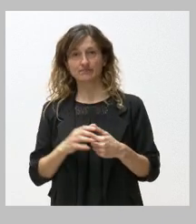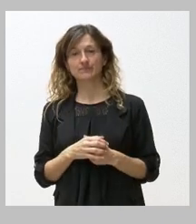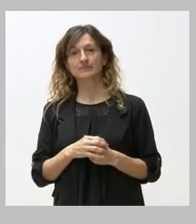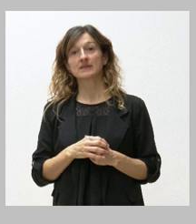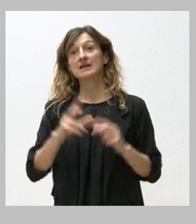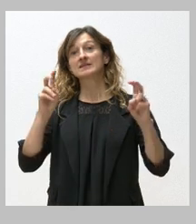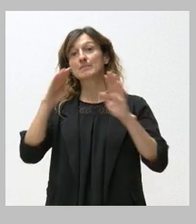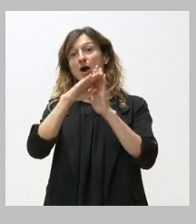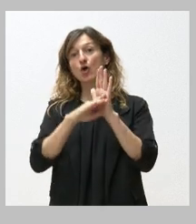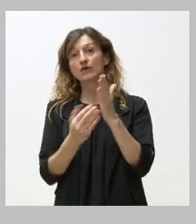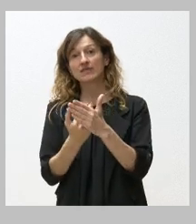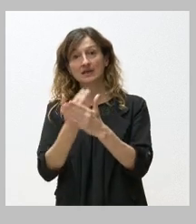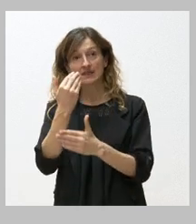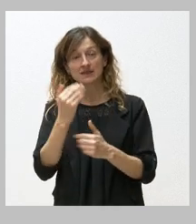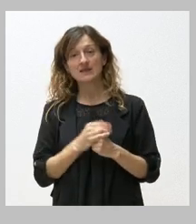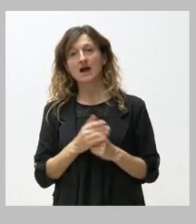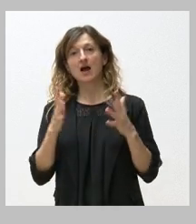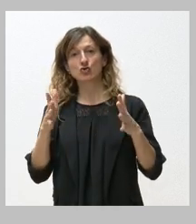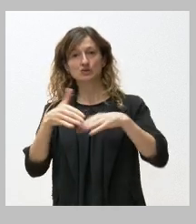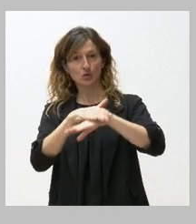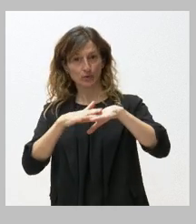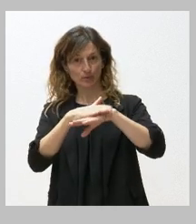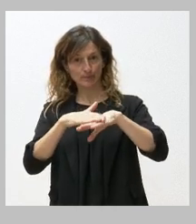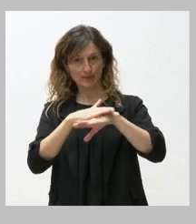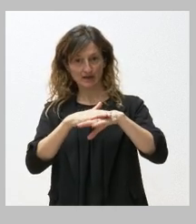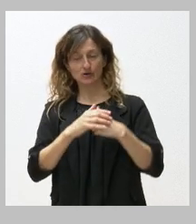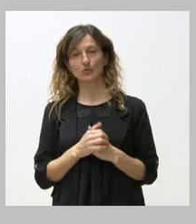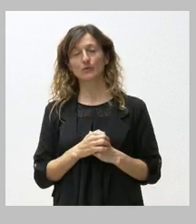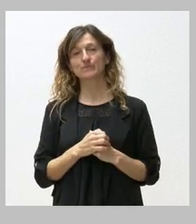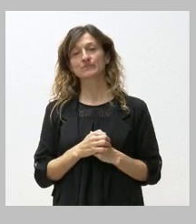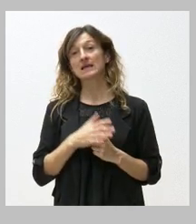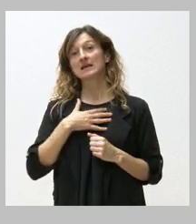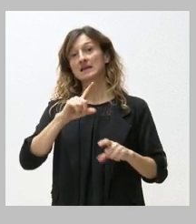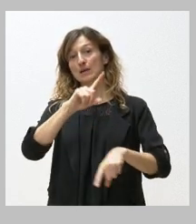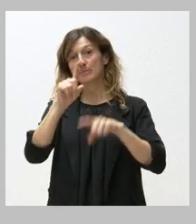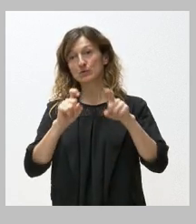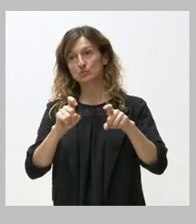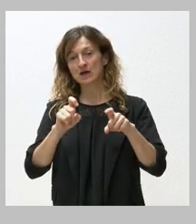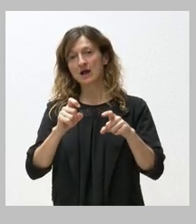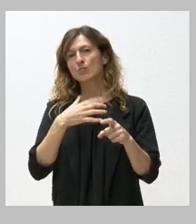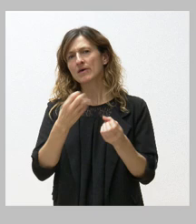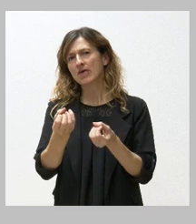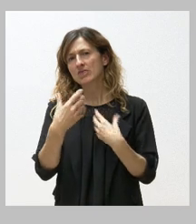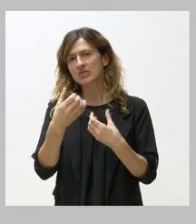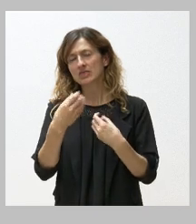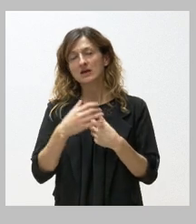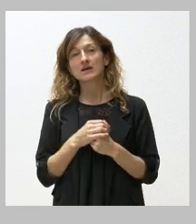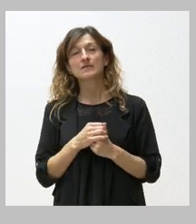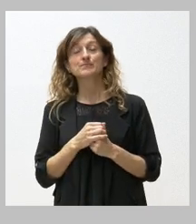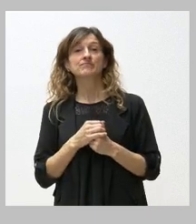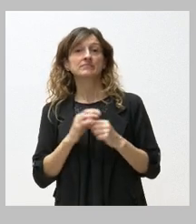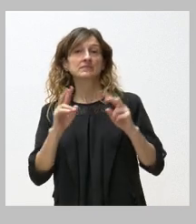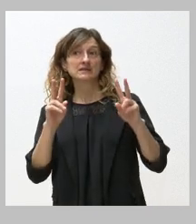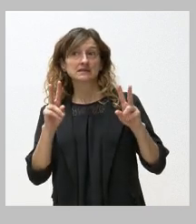del Consejo de Gobierno les quería preguntar si nos pueden dar datos de de